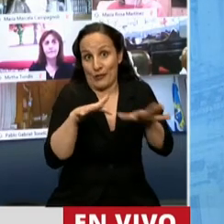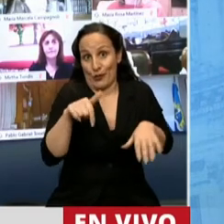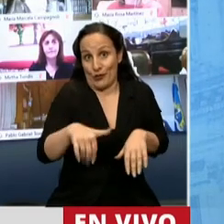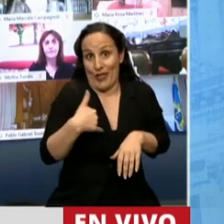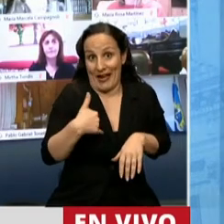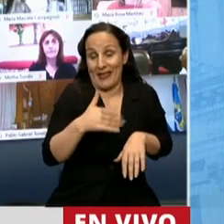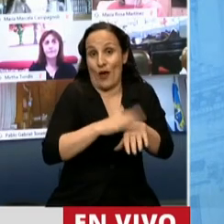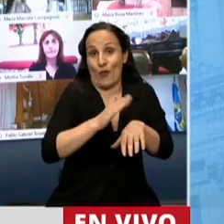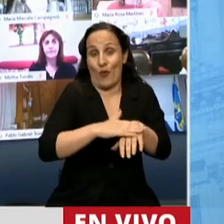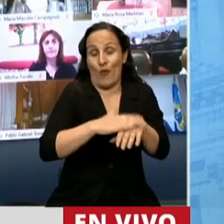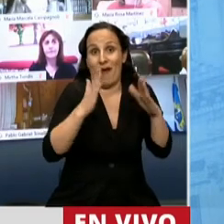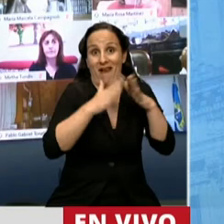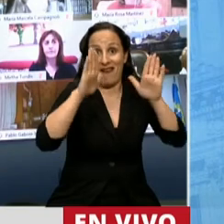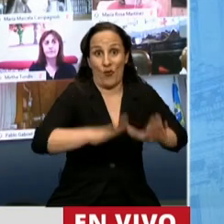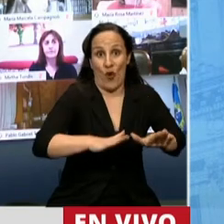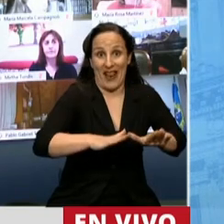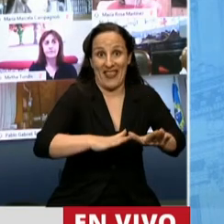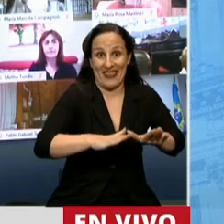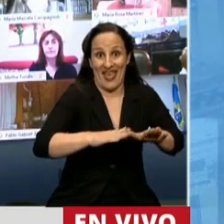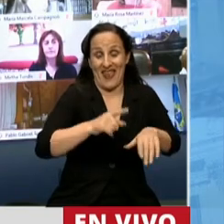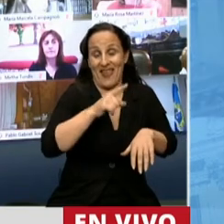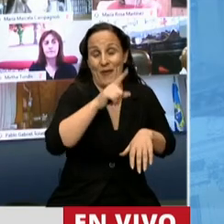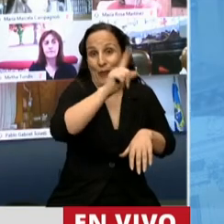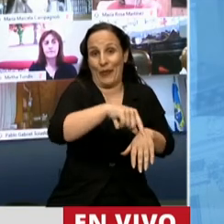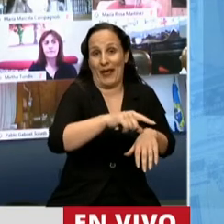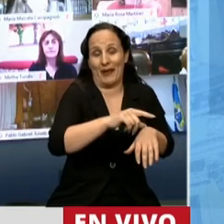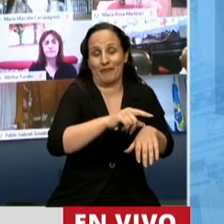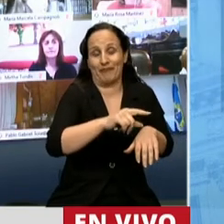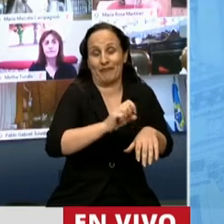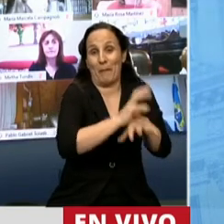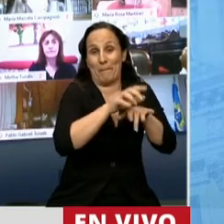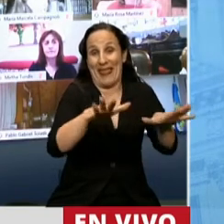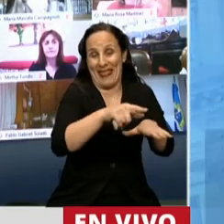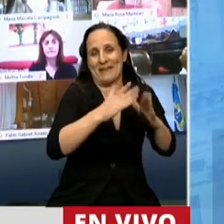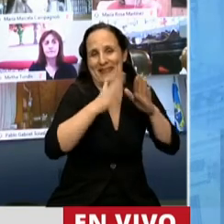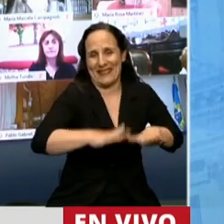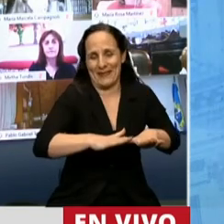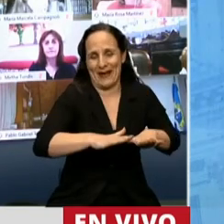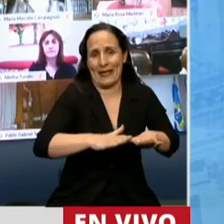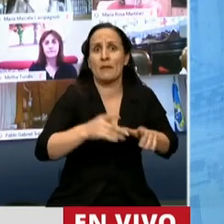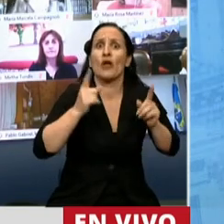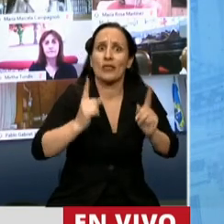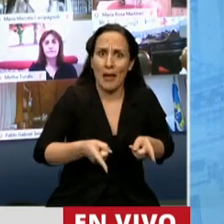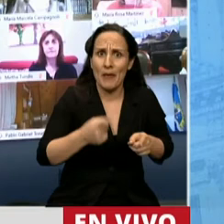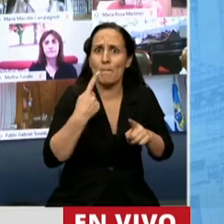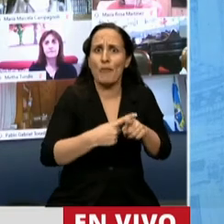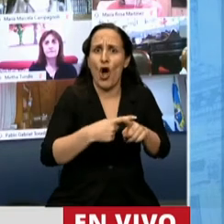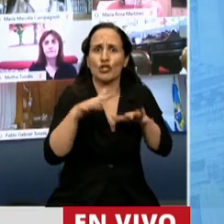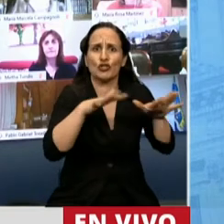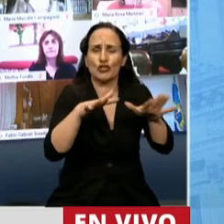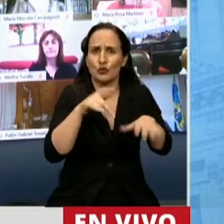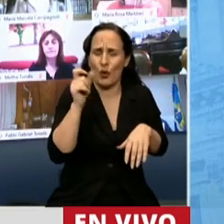país a raíz de la cuarentena generada por el COVID-19. Pero también por motivos propios de la actividad.